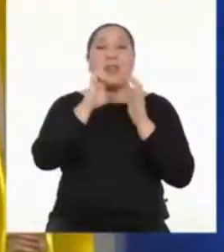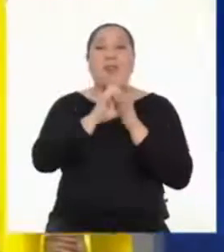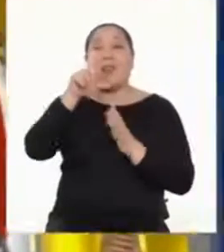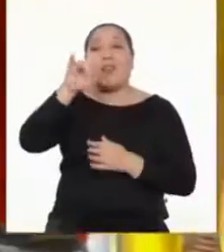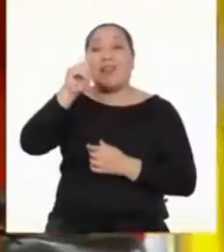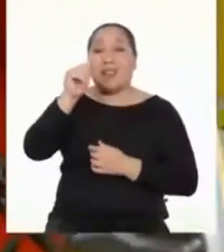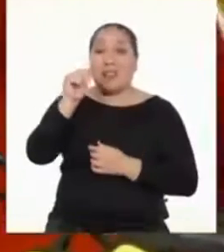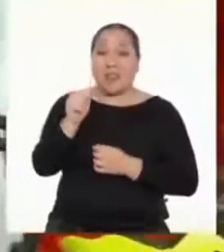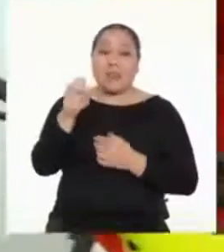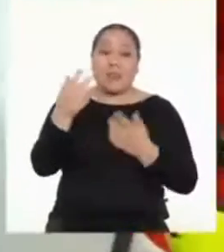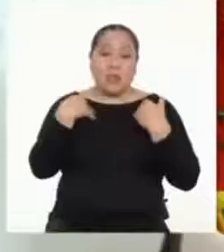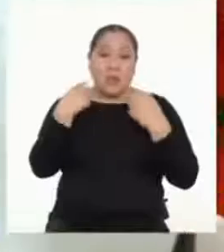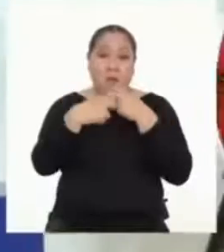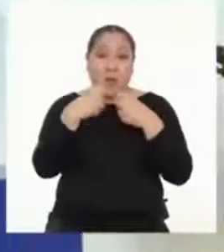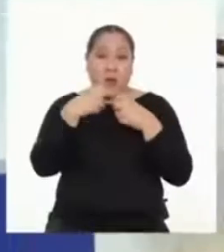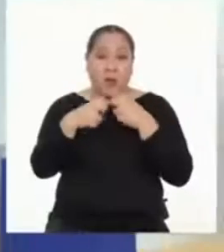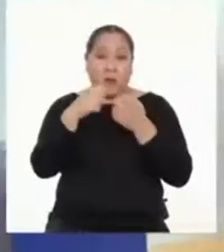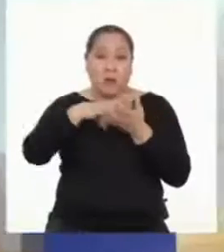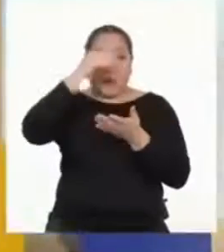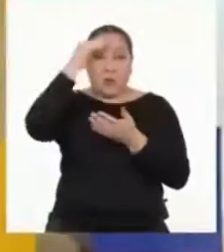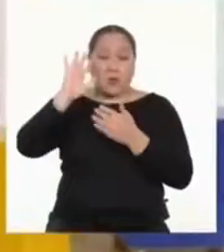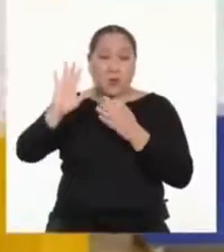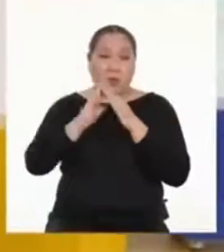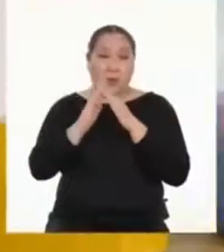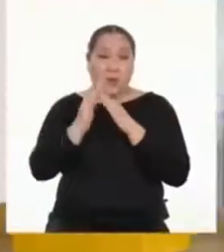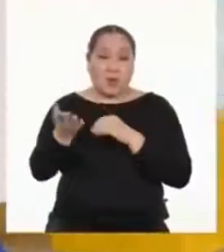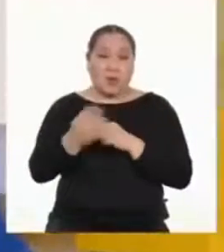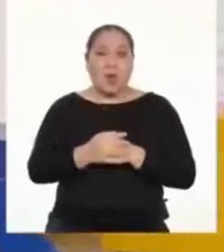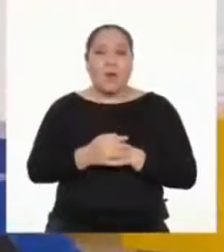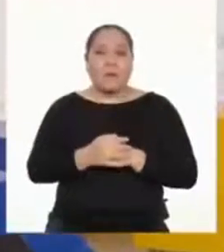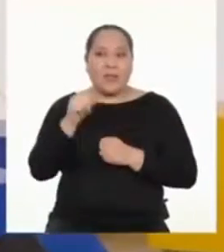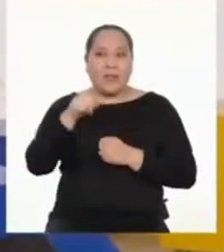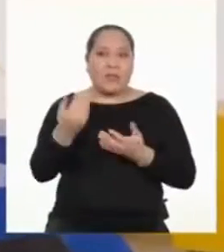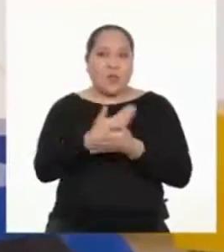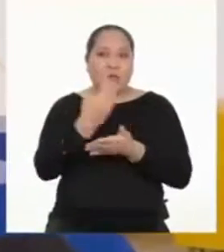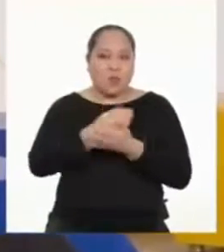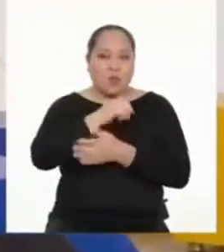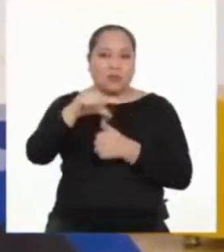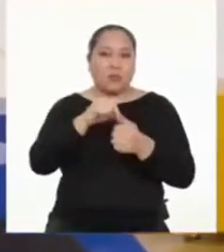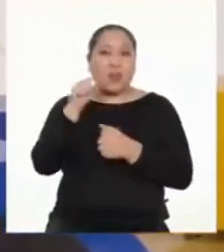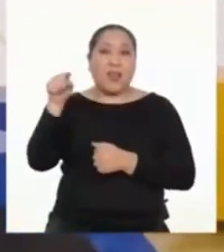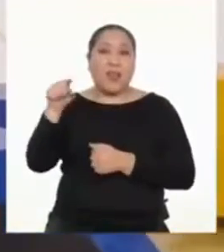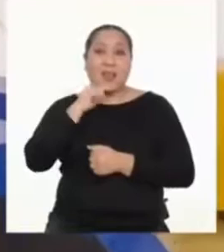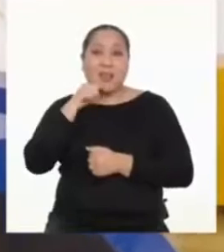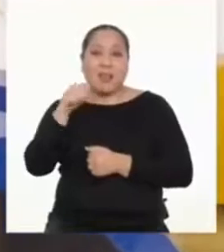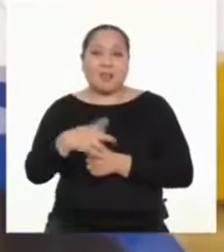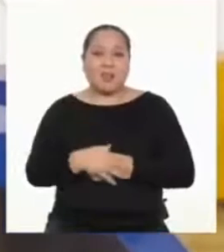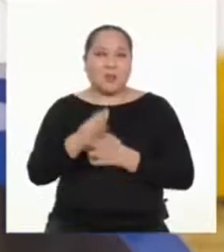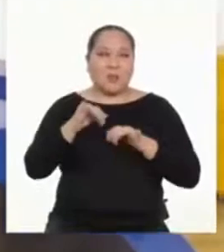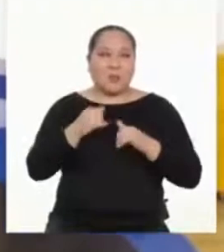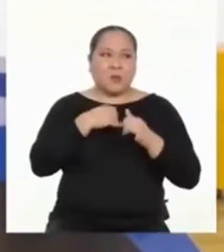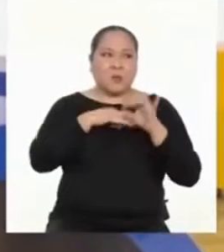que estaba teniendo problemas en casa por esta nueva convivencia a la que nos estamos enfrentando. Ella, en lugar de quedarse